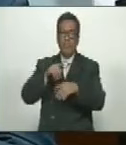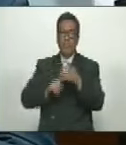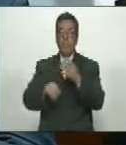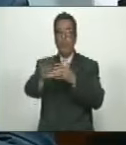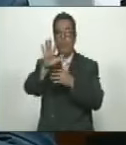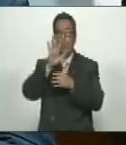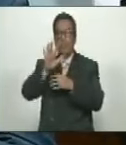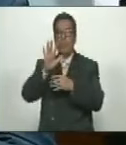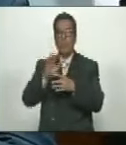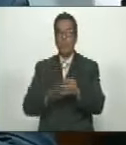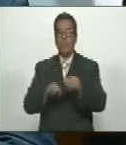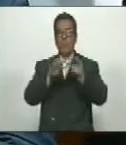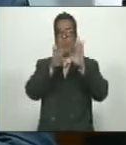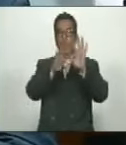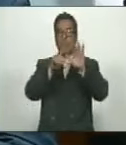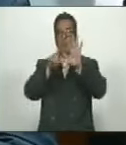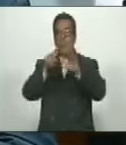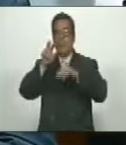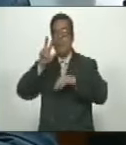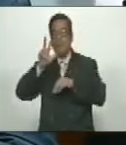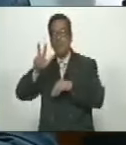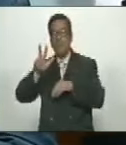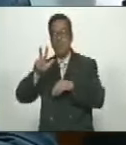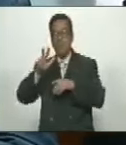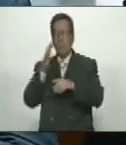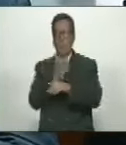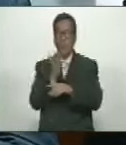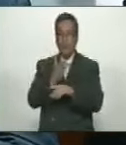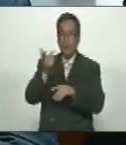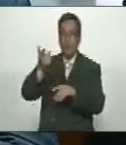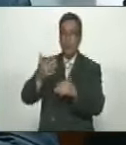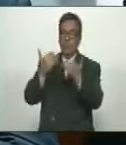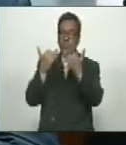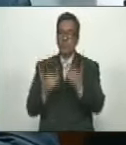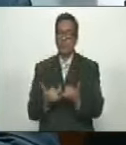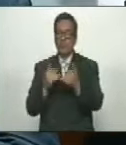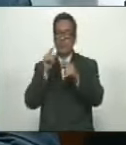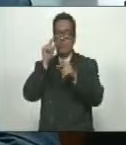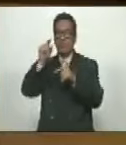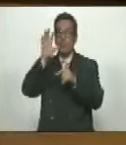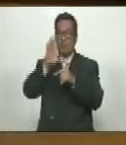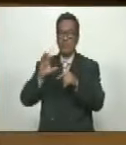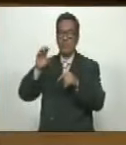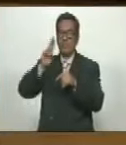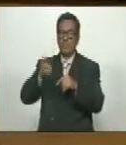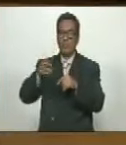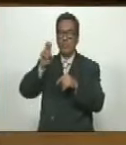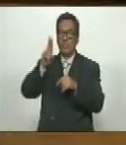de las 963 sanciones deberíamos ya estar en el país de Jauja